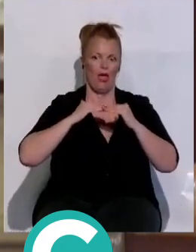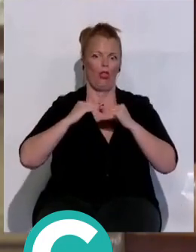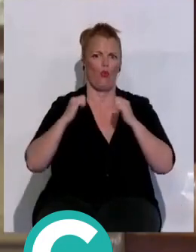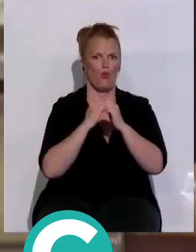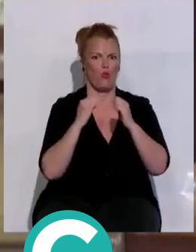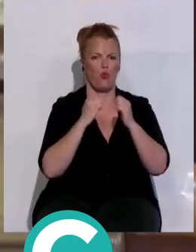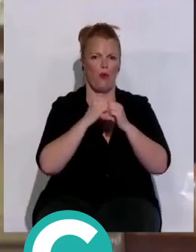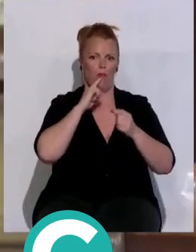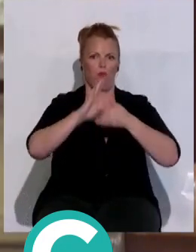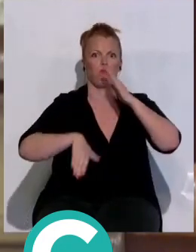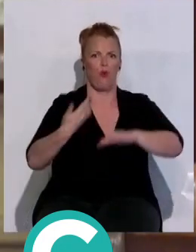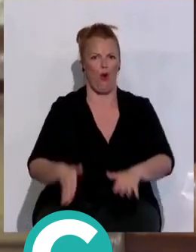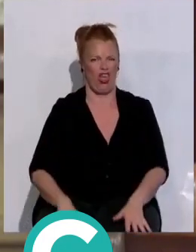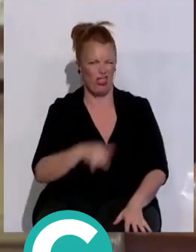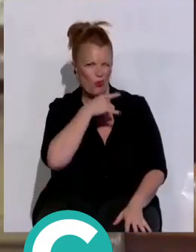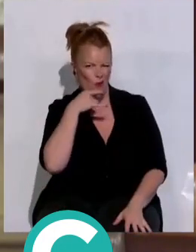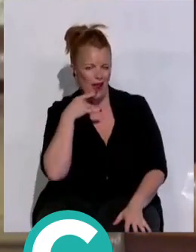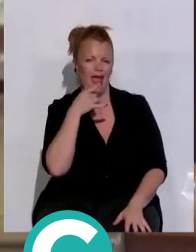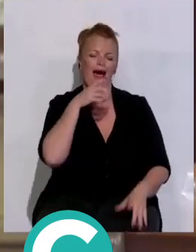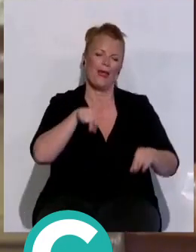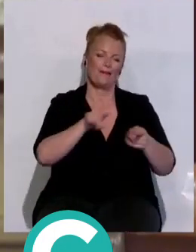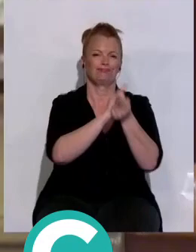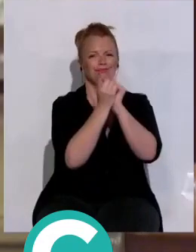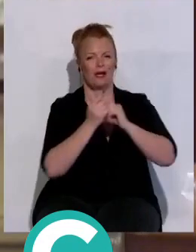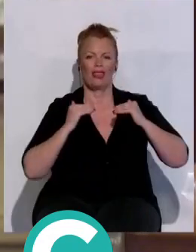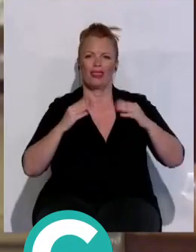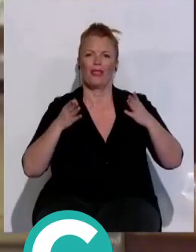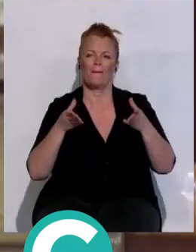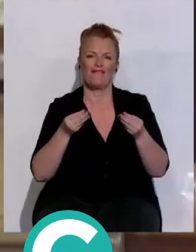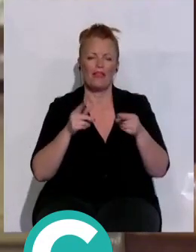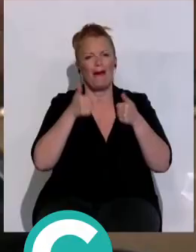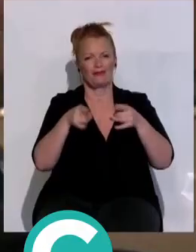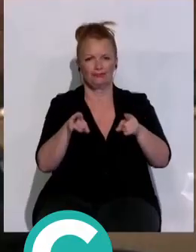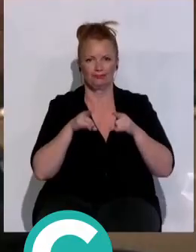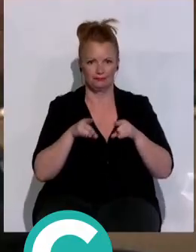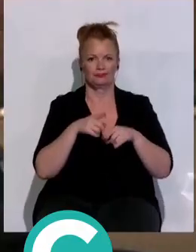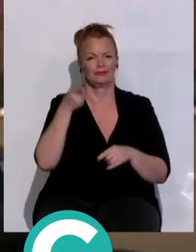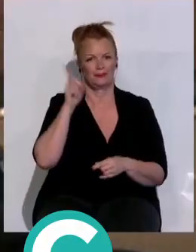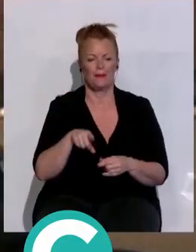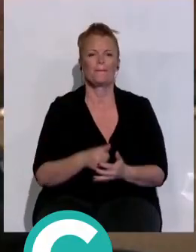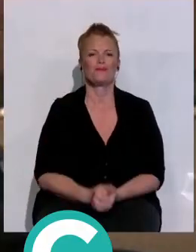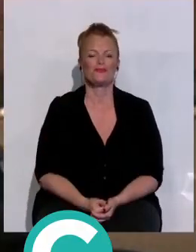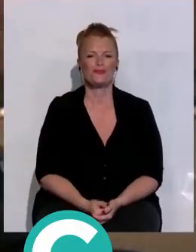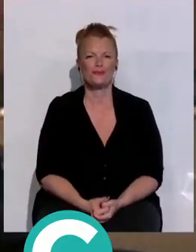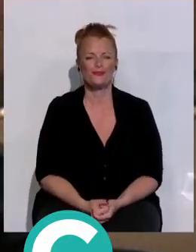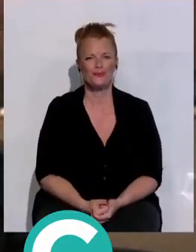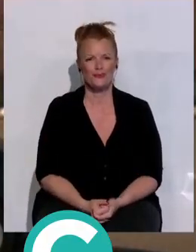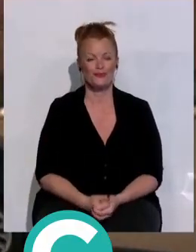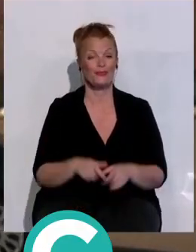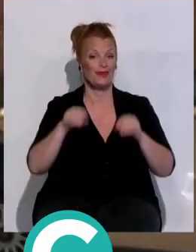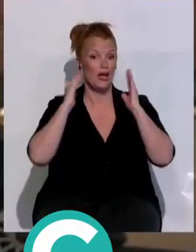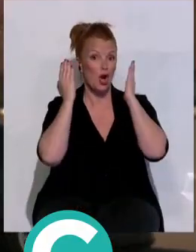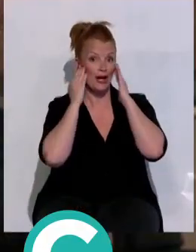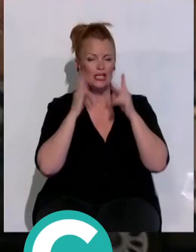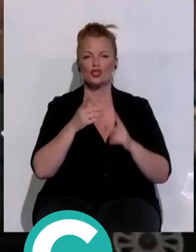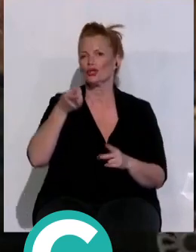cuando nosotras éramos pequeñas y que estéticamente es bastante también más atractivo. El Palacio de Congresos